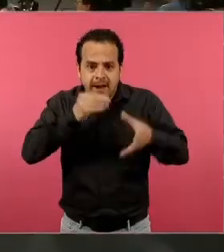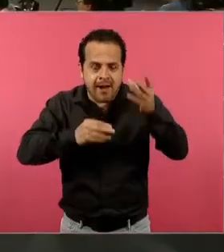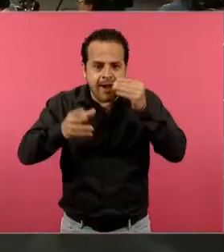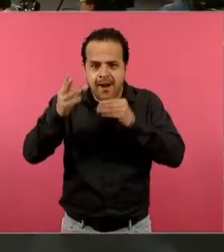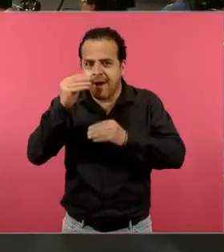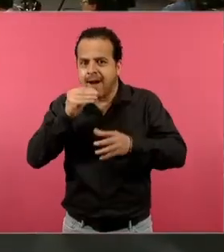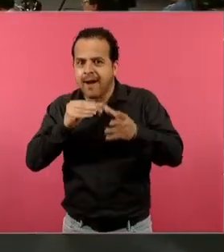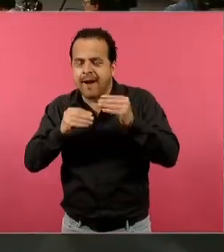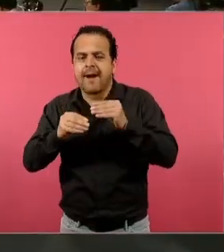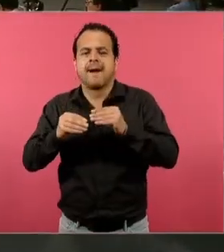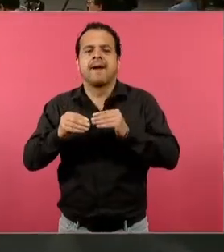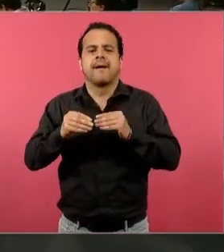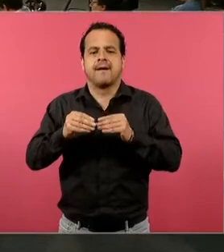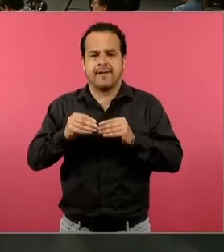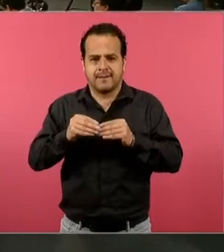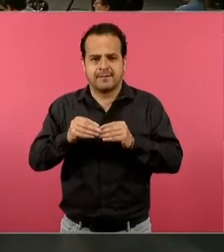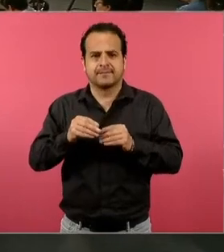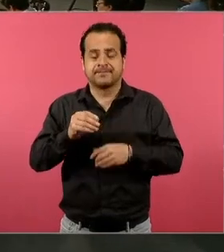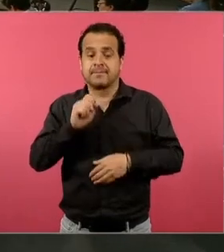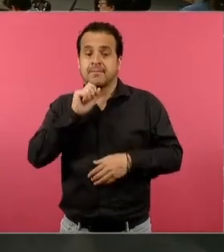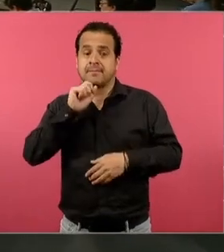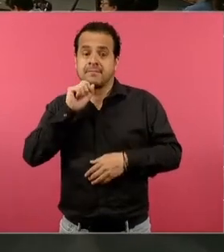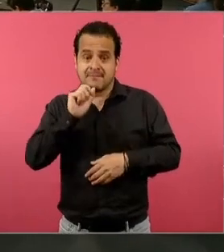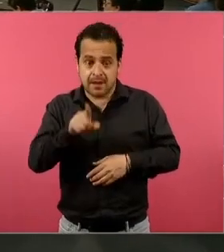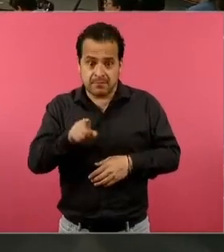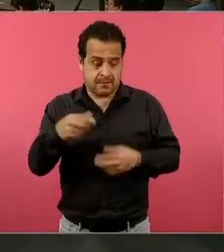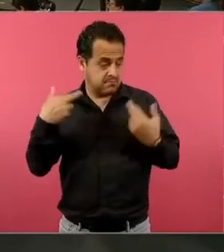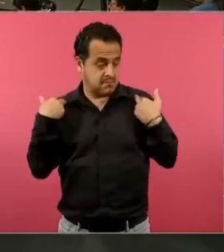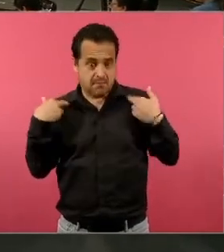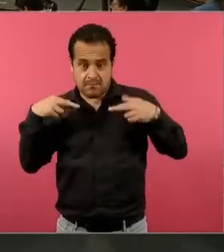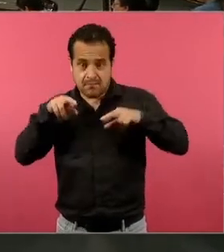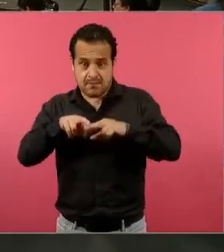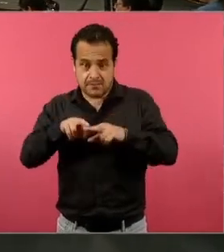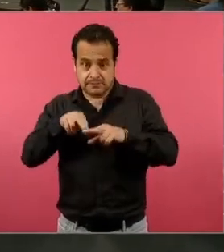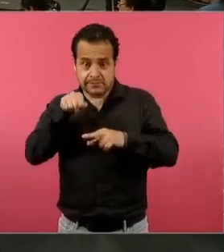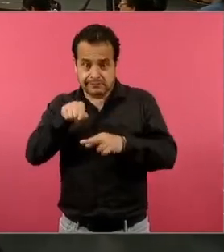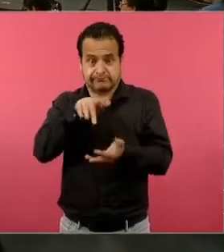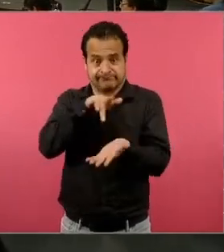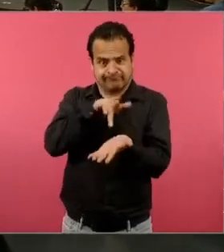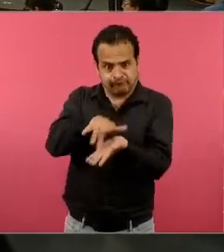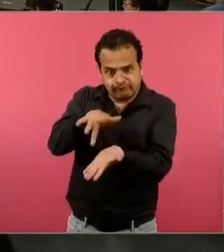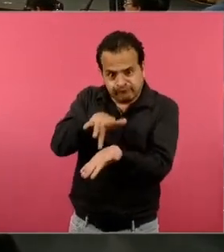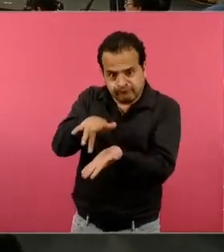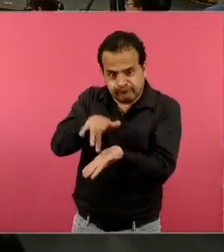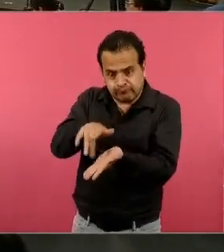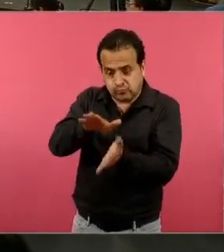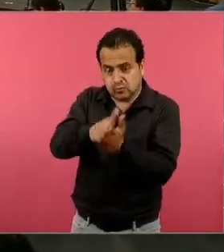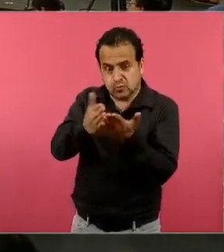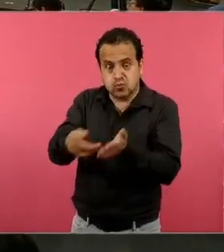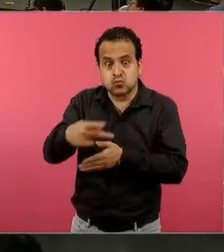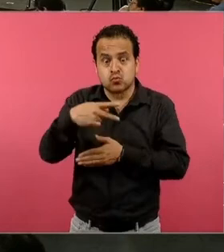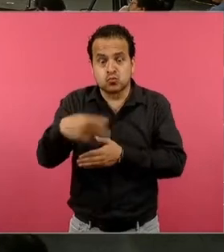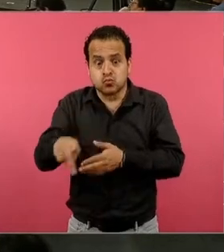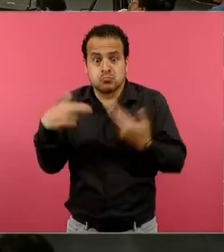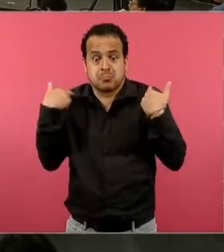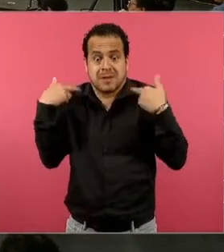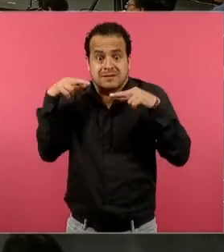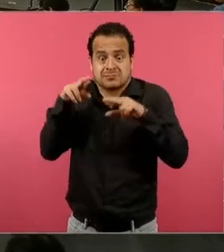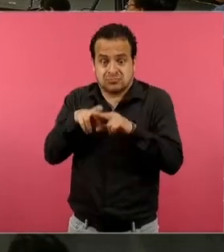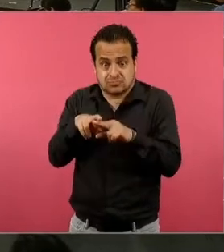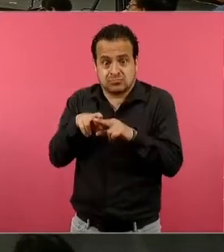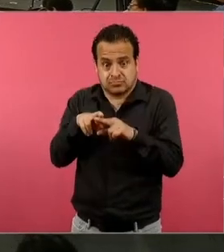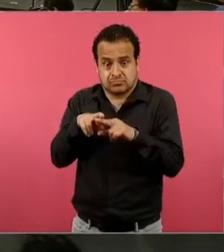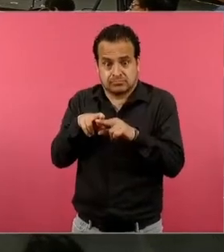Y por supuesto, tenemos el apoyo para los docentes, en este libro específico para los maestros de recetas sin recetas.